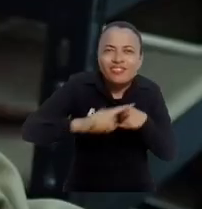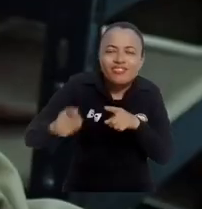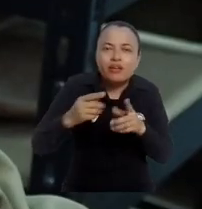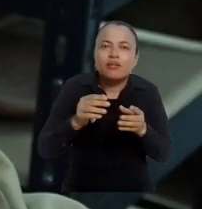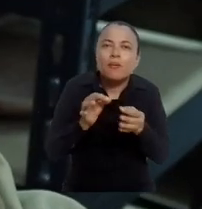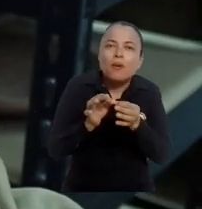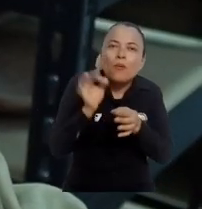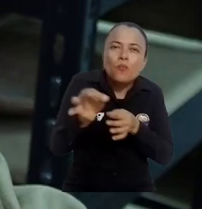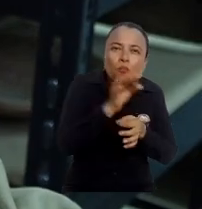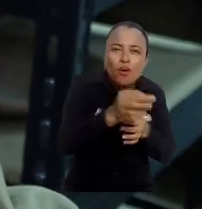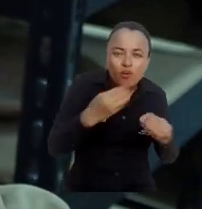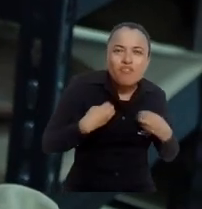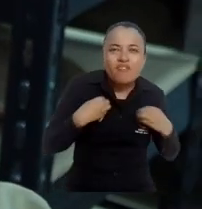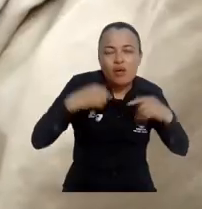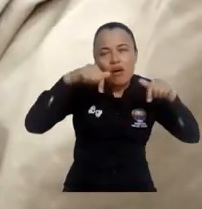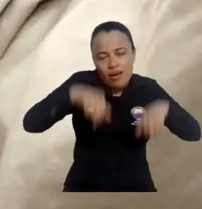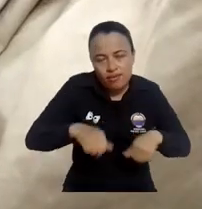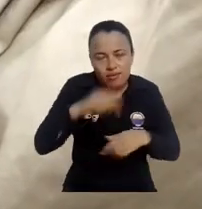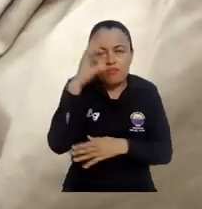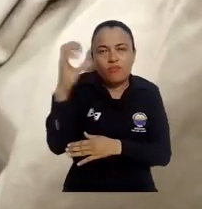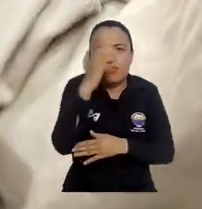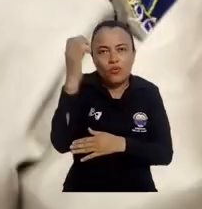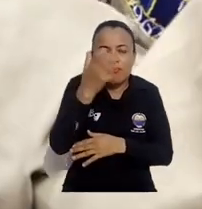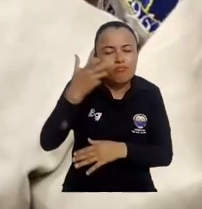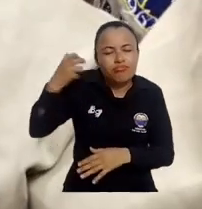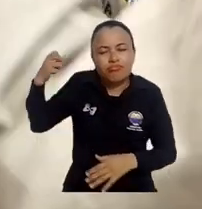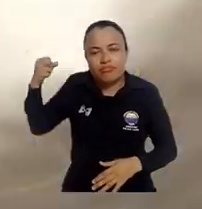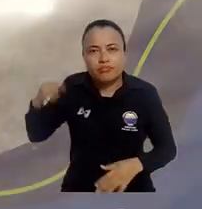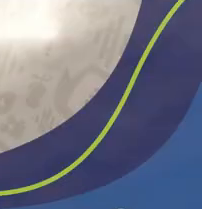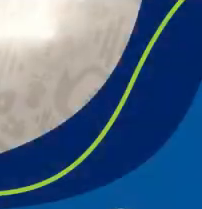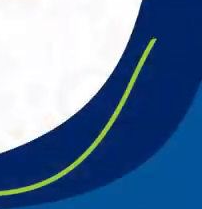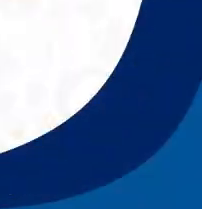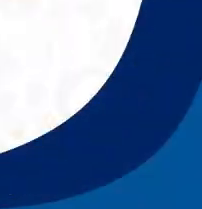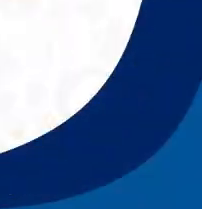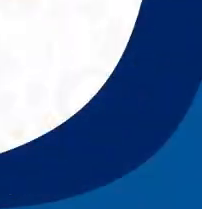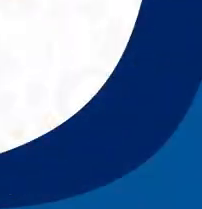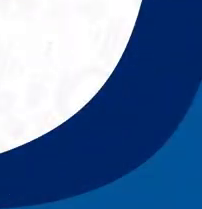distintas dinámicas de los distintos pueblos que vivieron antiguamente acá en Colombia.